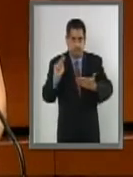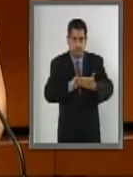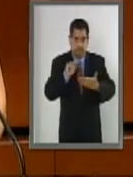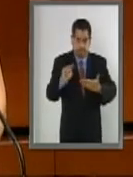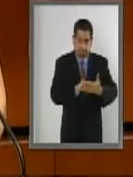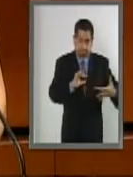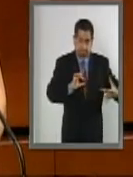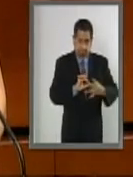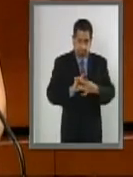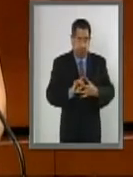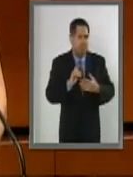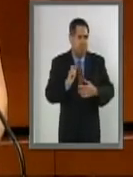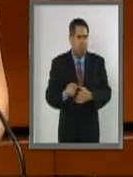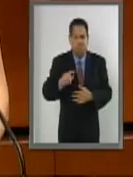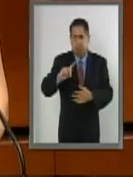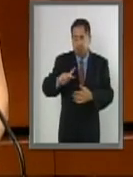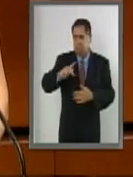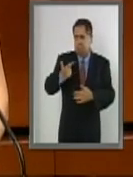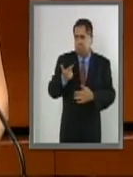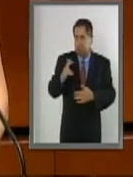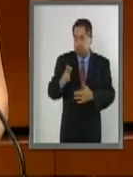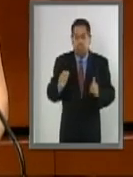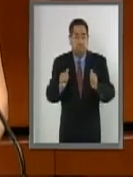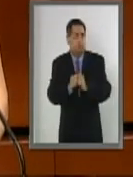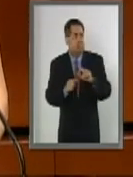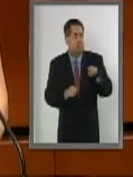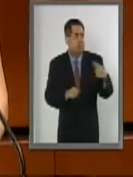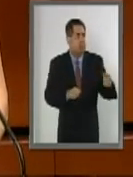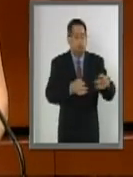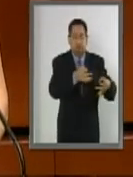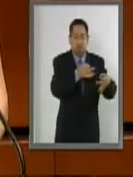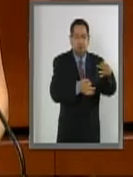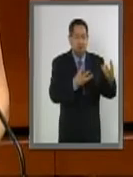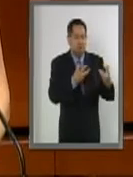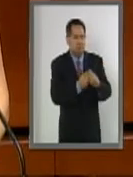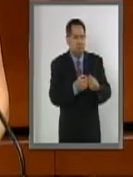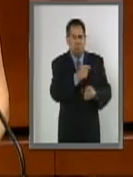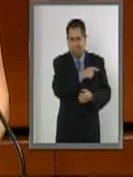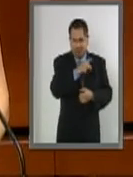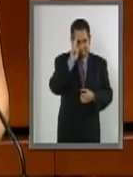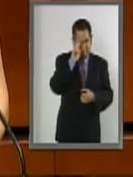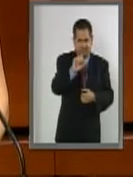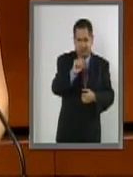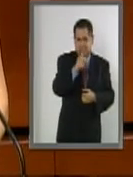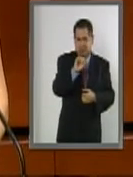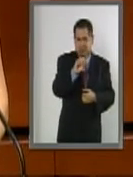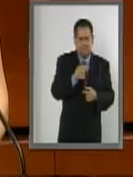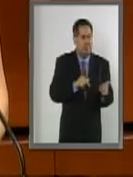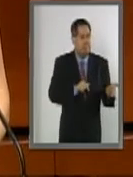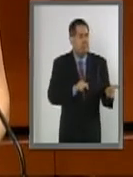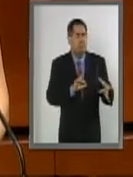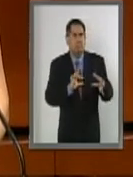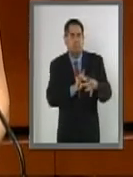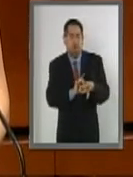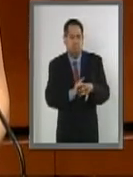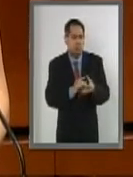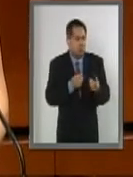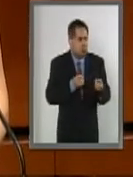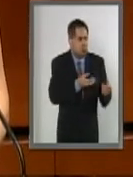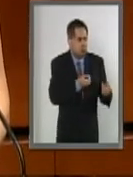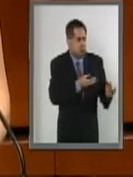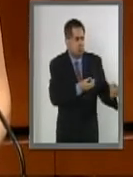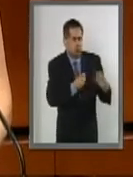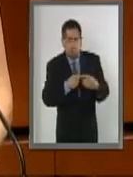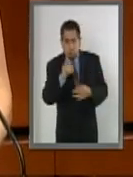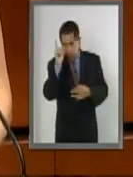Procuraduría General de la República colabore con el Ministerio del Interior Saudí en el fortalecimiento mutuo de capacidades de servidores